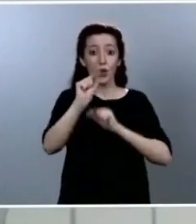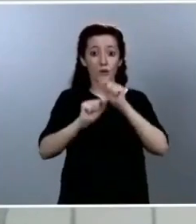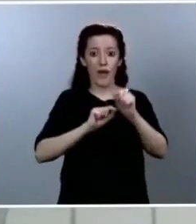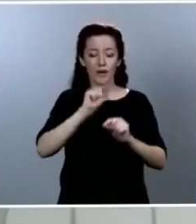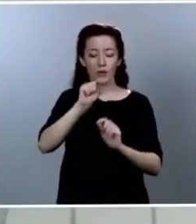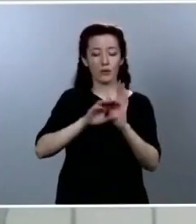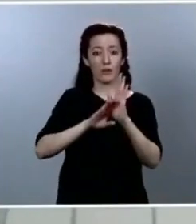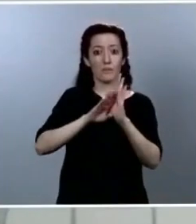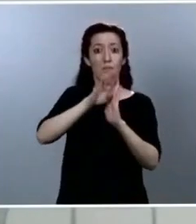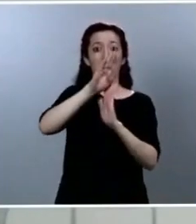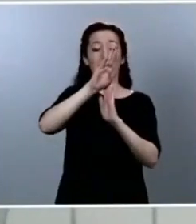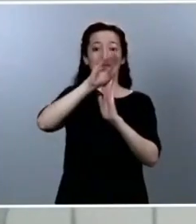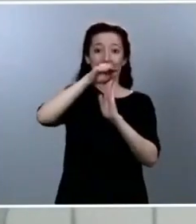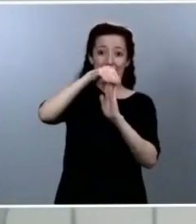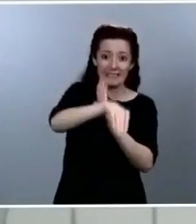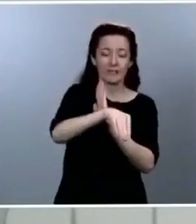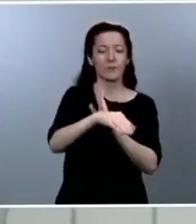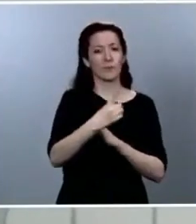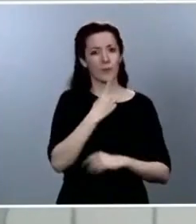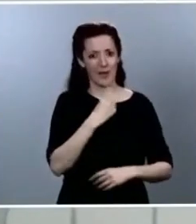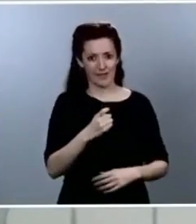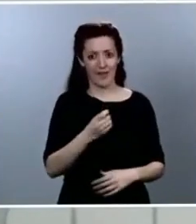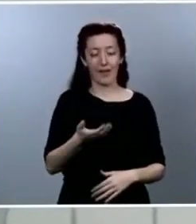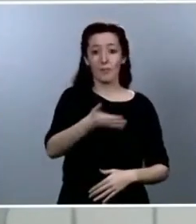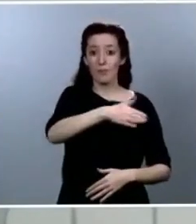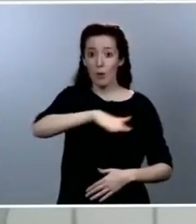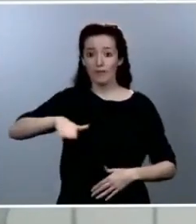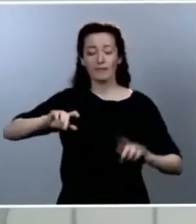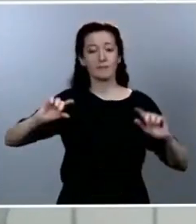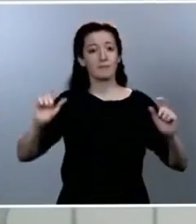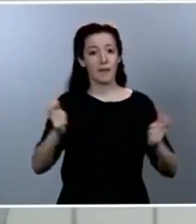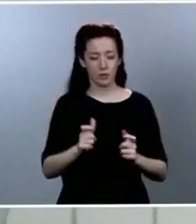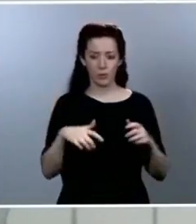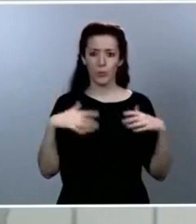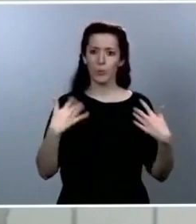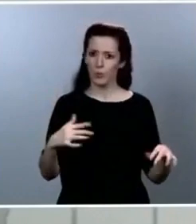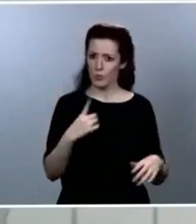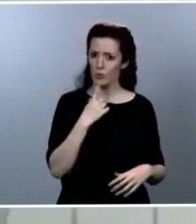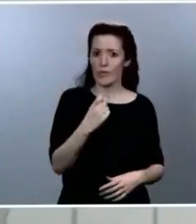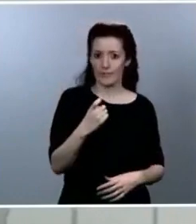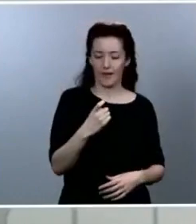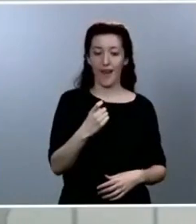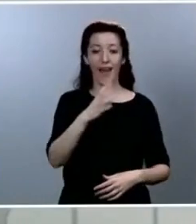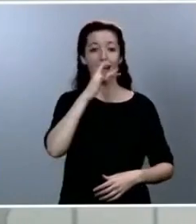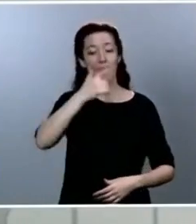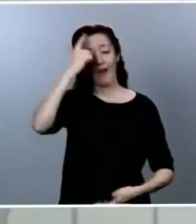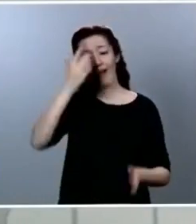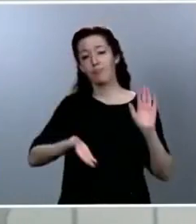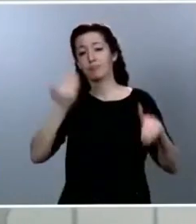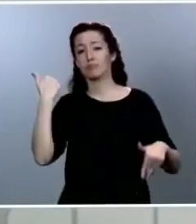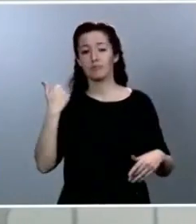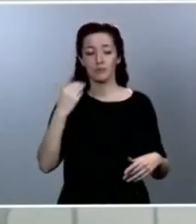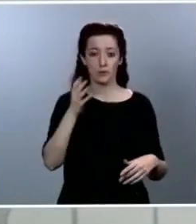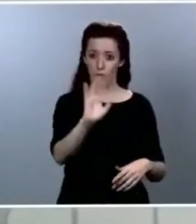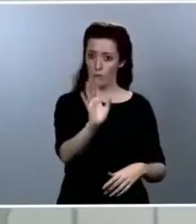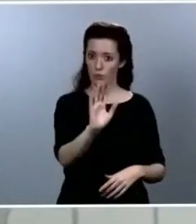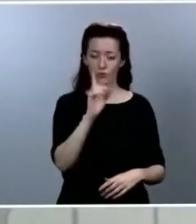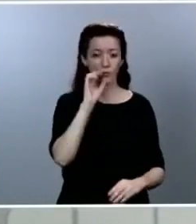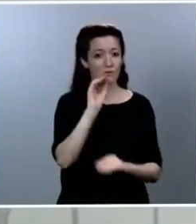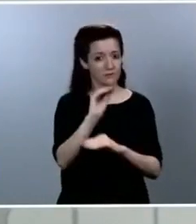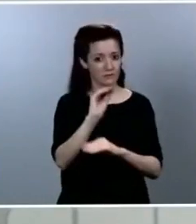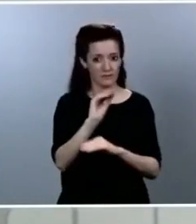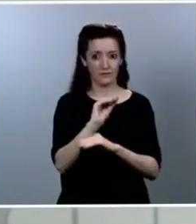fallecimientos como para ponerlo en riesgo por un exceso de precipitación. Si la evolución actual se mantiene